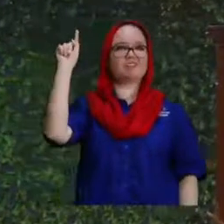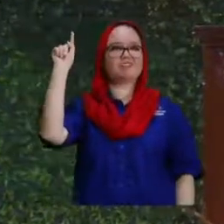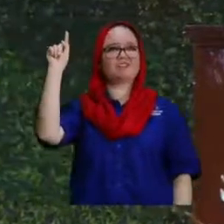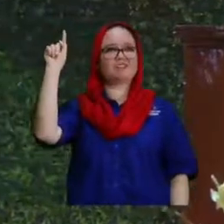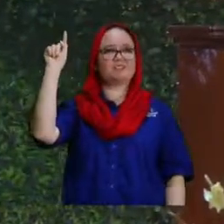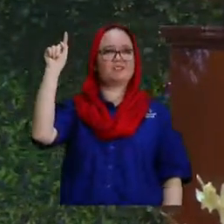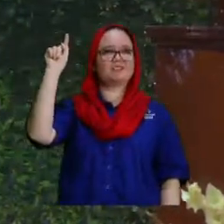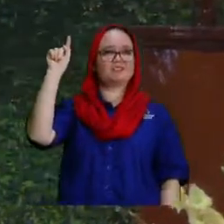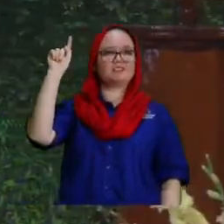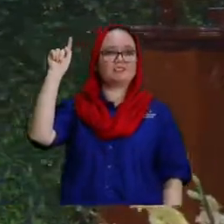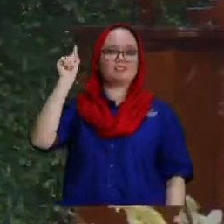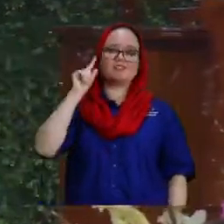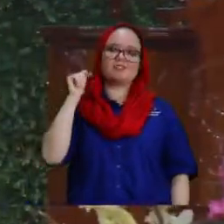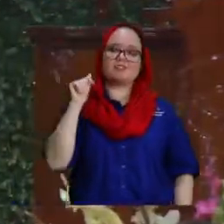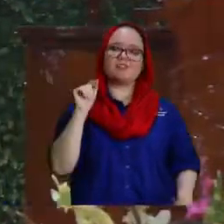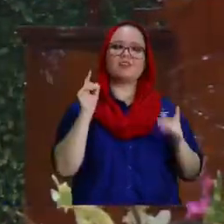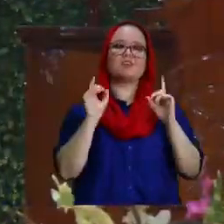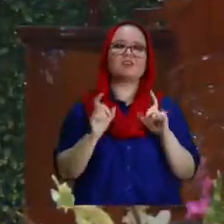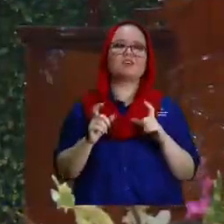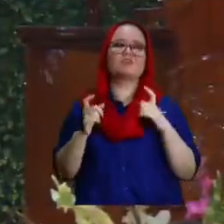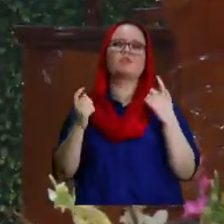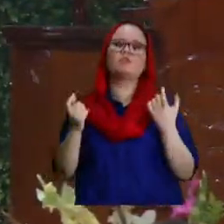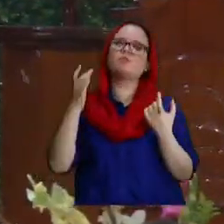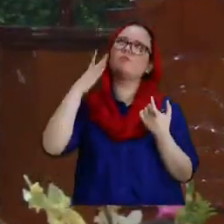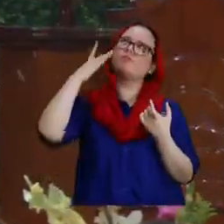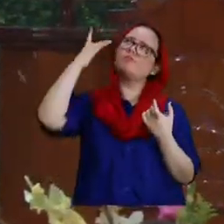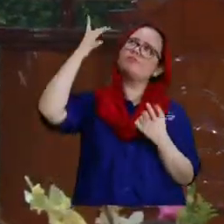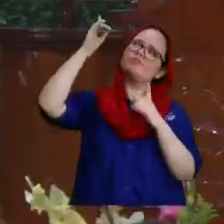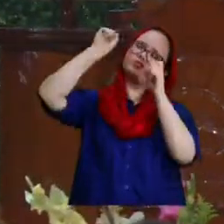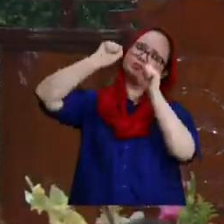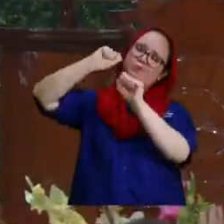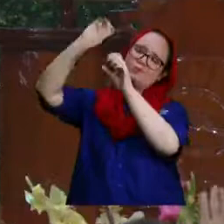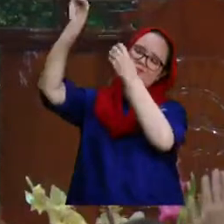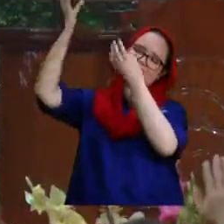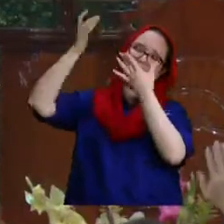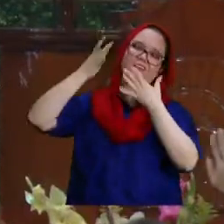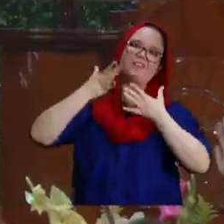eso es lo que Dios mío por favor trasládanos a todos nosotros